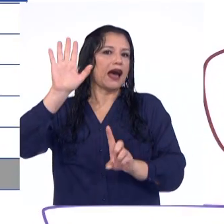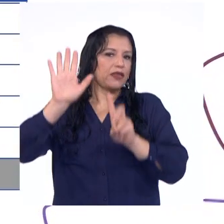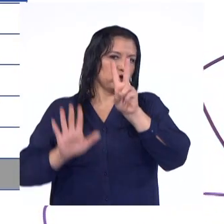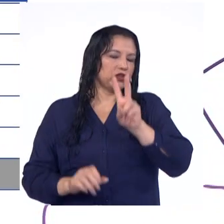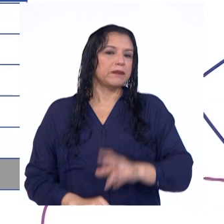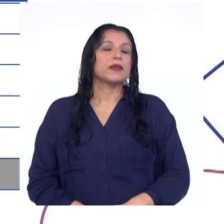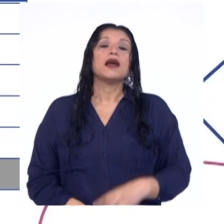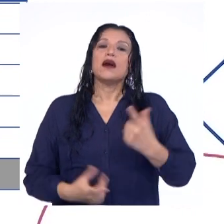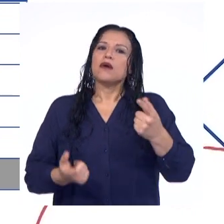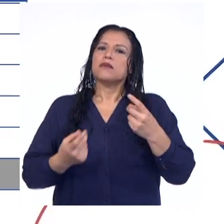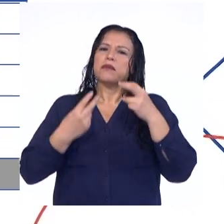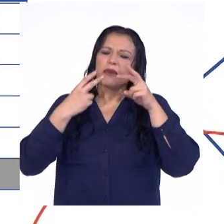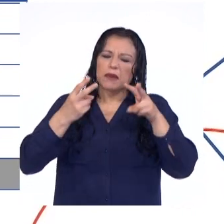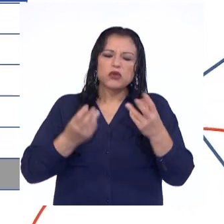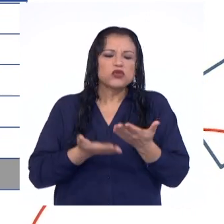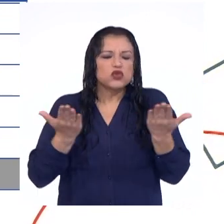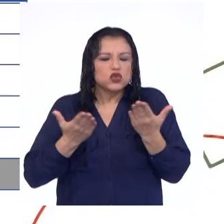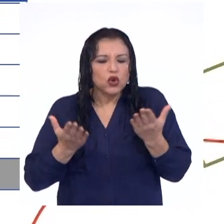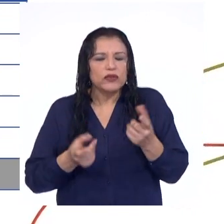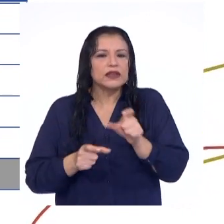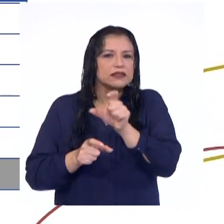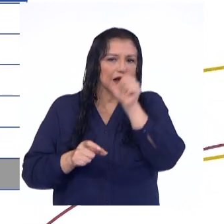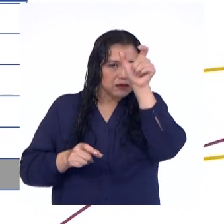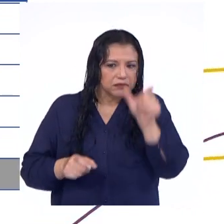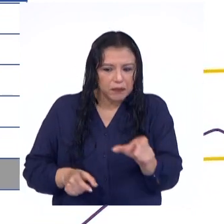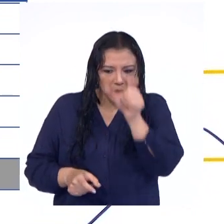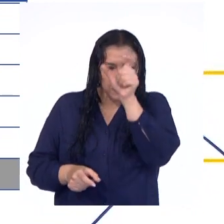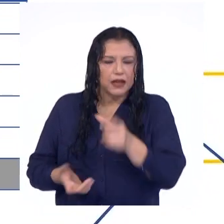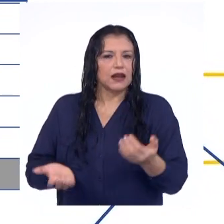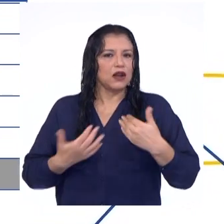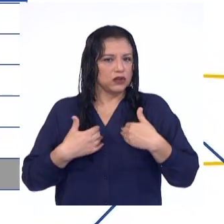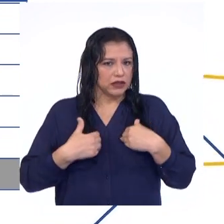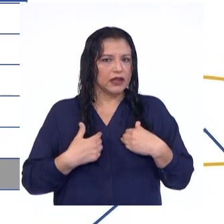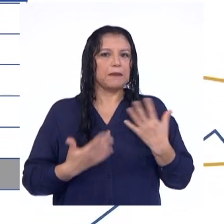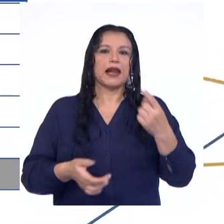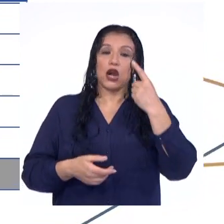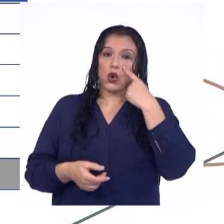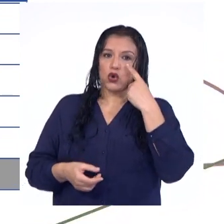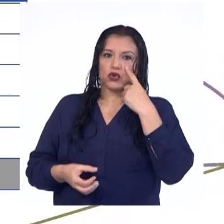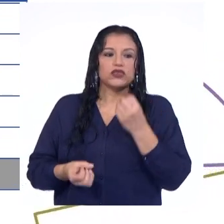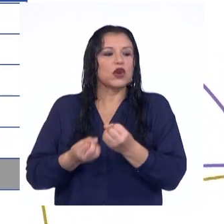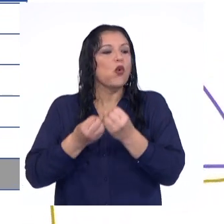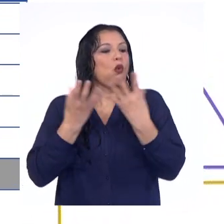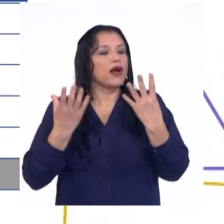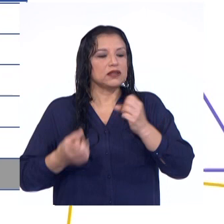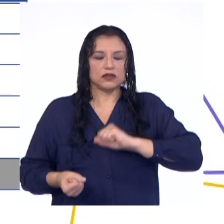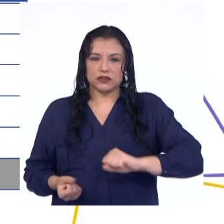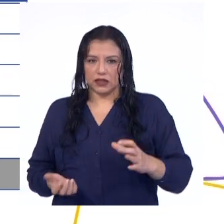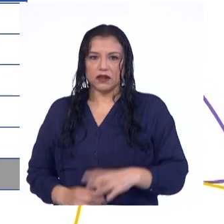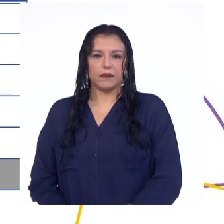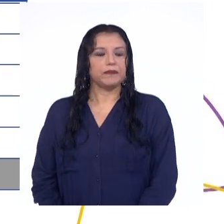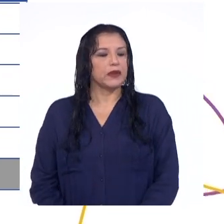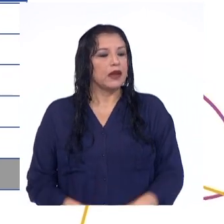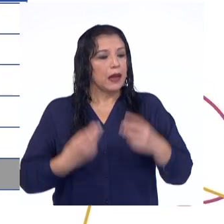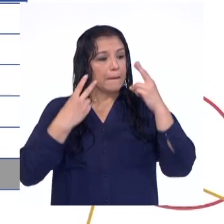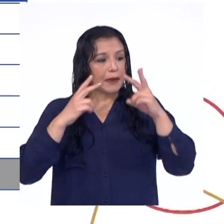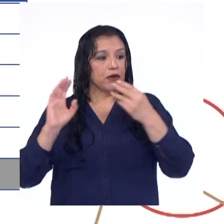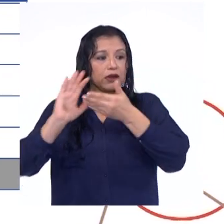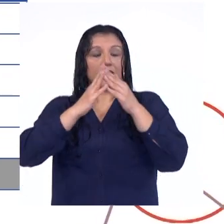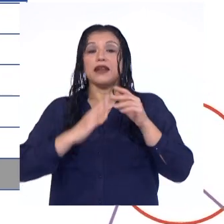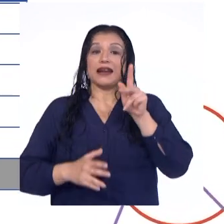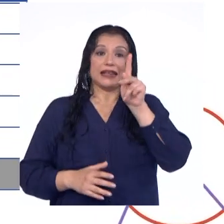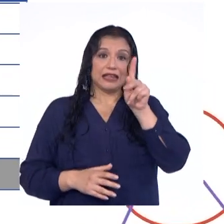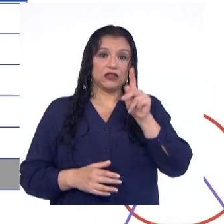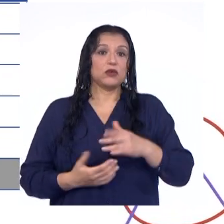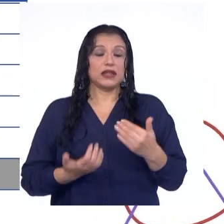Ubicamos qué valor de la frecuencia absoluta acumulada lo contiene, para así conocer el número de hijos. Vemos que en la comunidad Kishwa